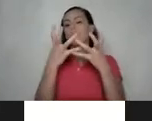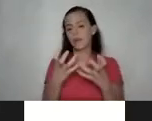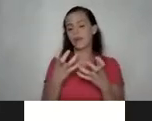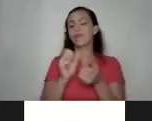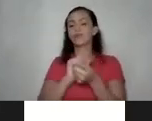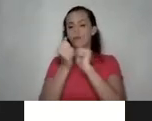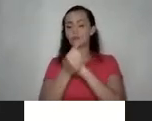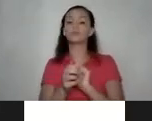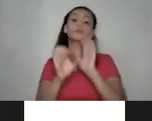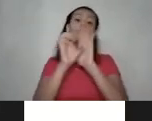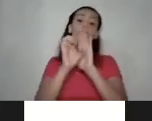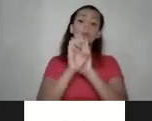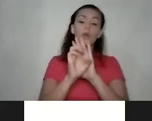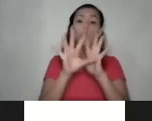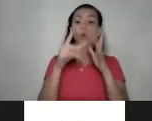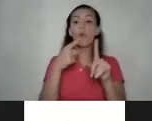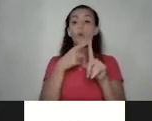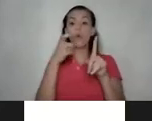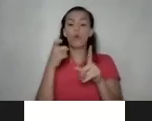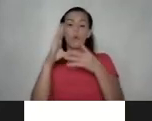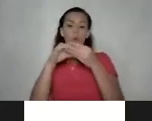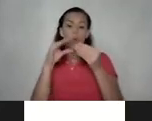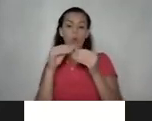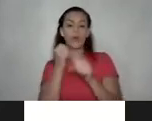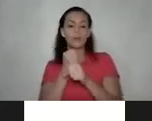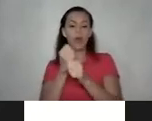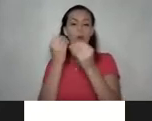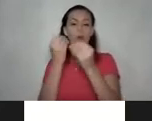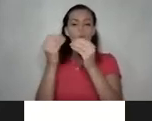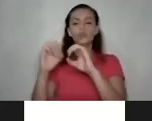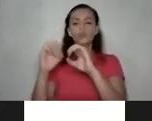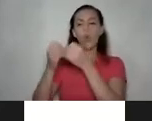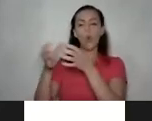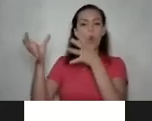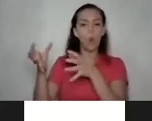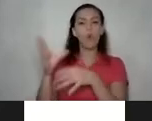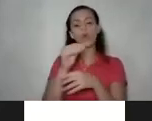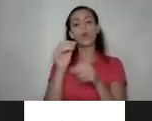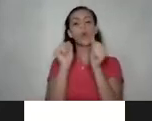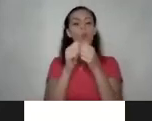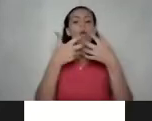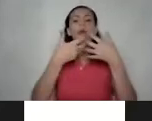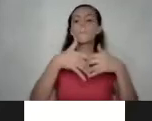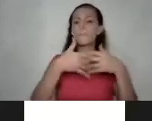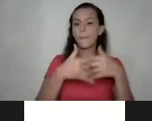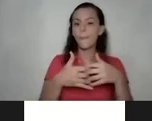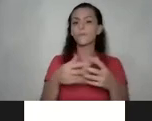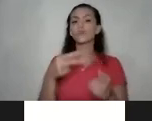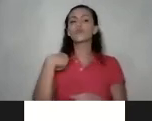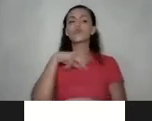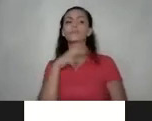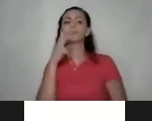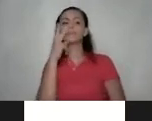desde Humeran les contábamos trabajamos mucho con organizaciones y con empresas hemos visto lo importante que es que la